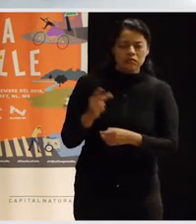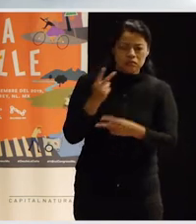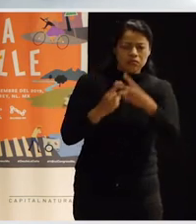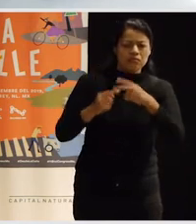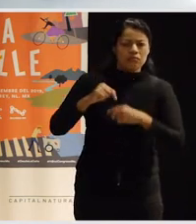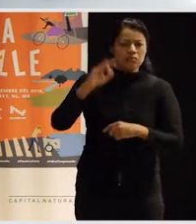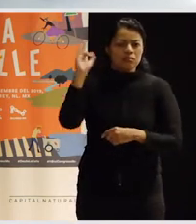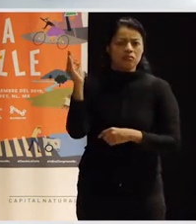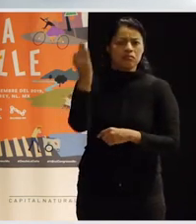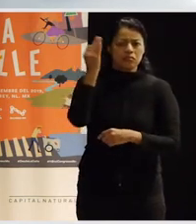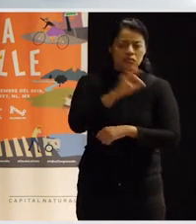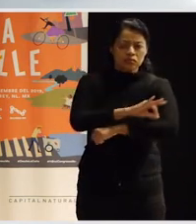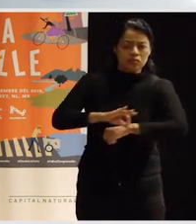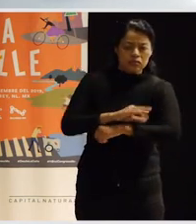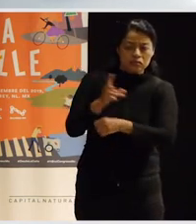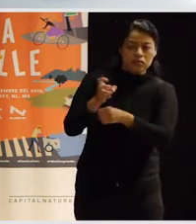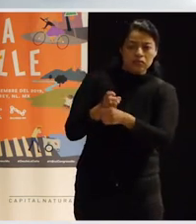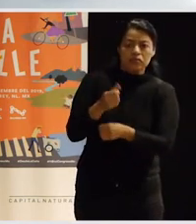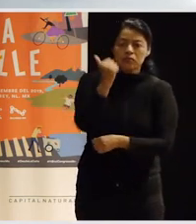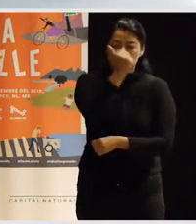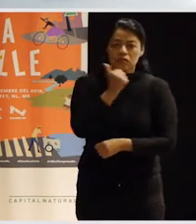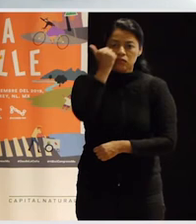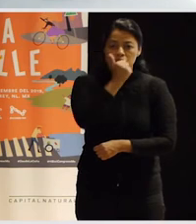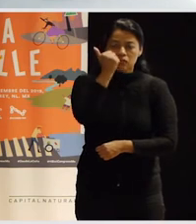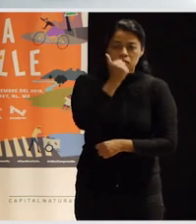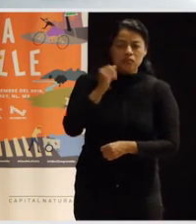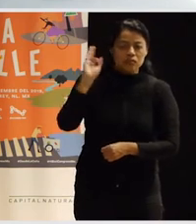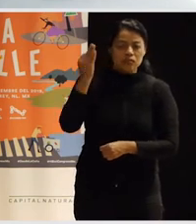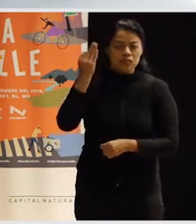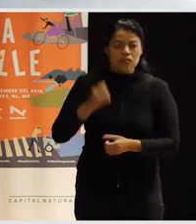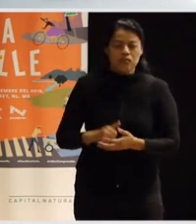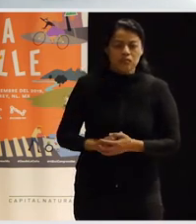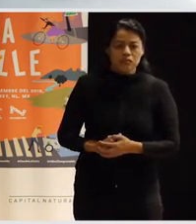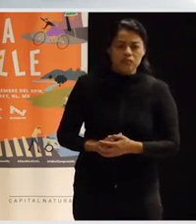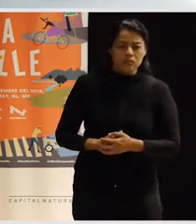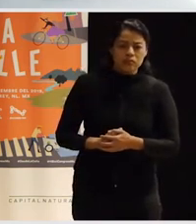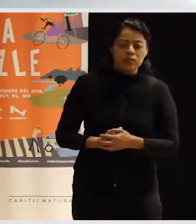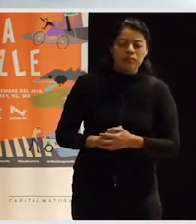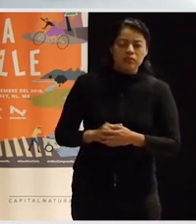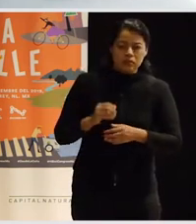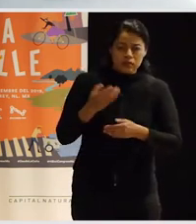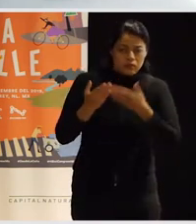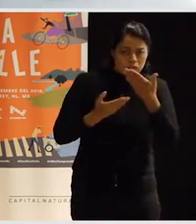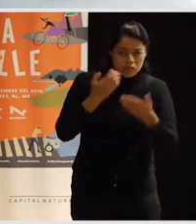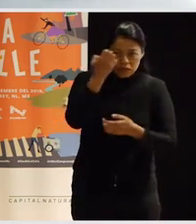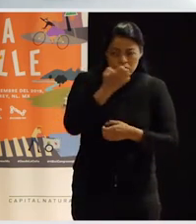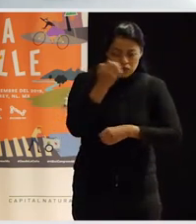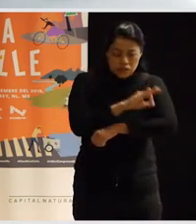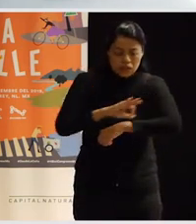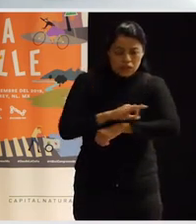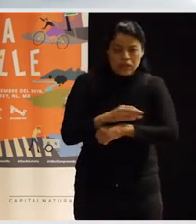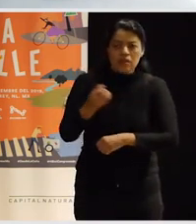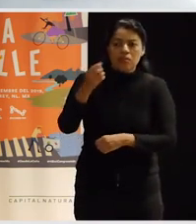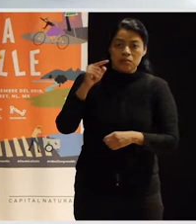Arquitectura invitada por unas estudiantes, chicas que estaban estudiando arquitectura, para darles una conferencia, ¿no?